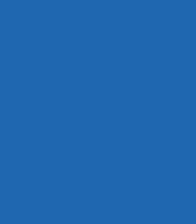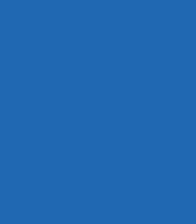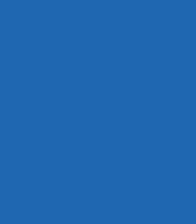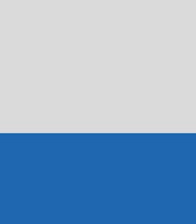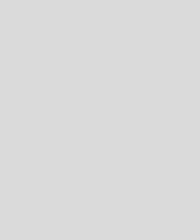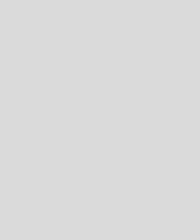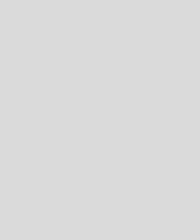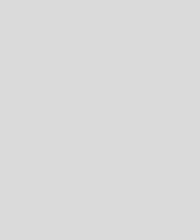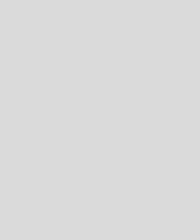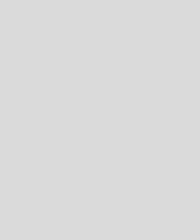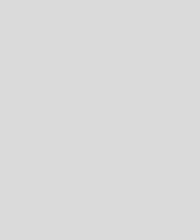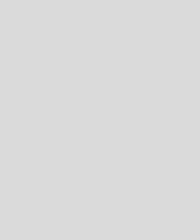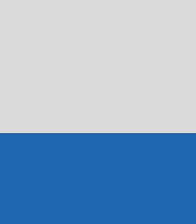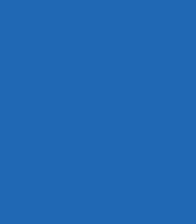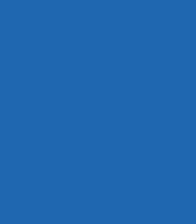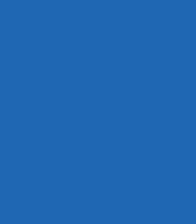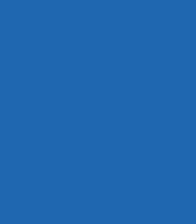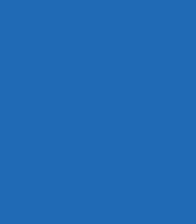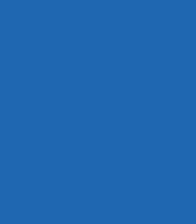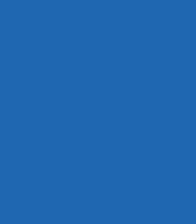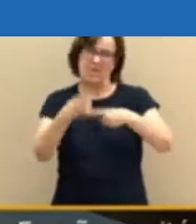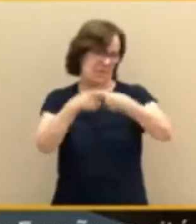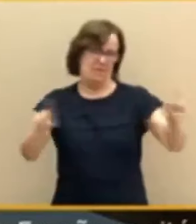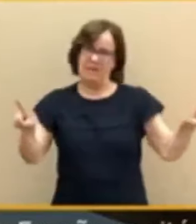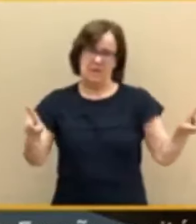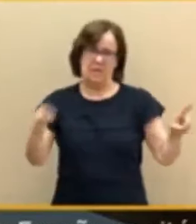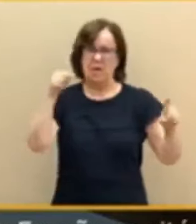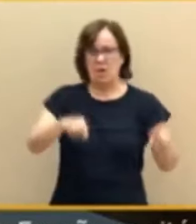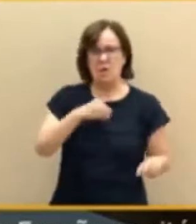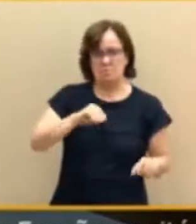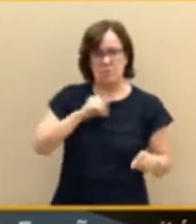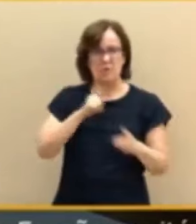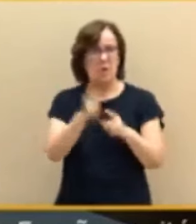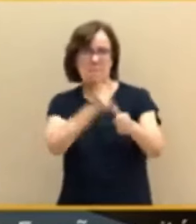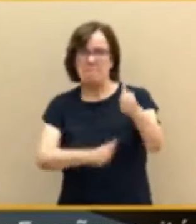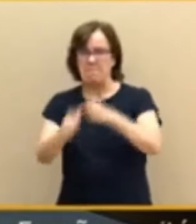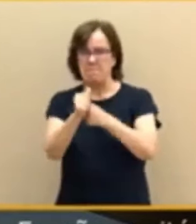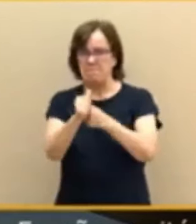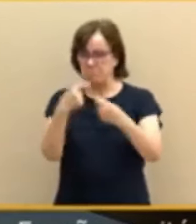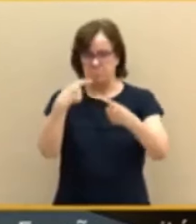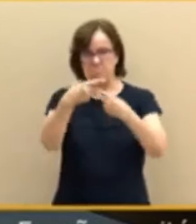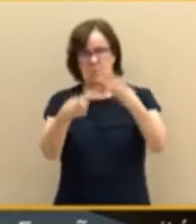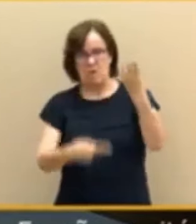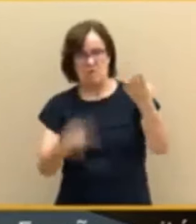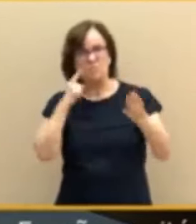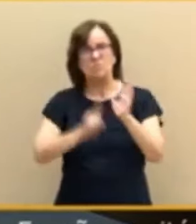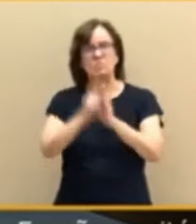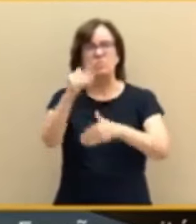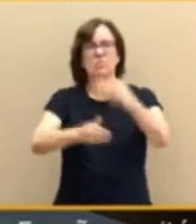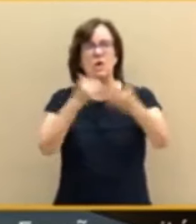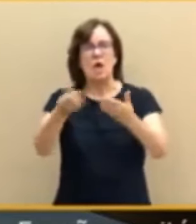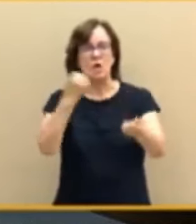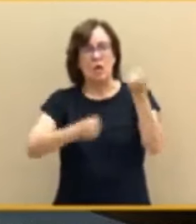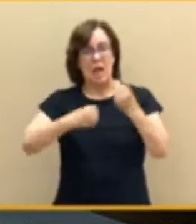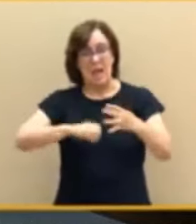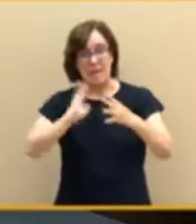Hoy España se sitúa a la cabeza del crecimiento económico, crea casi la mitad de los empleos que se crean en toda la Unión Europea.